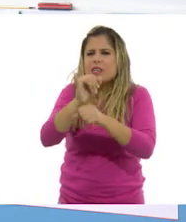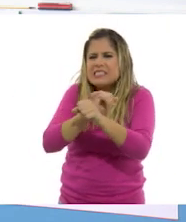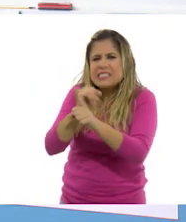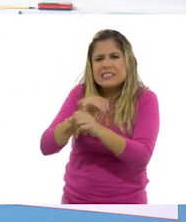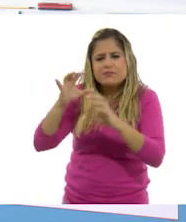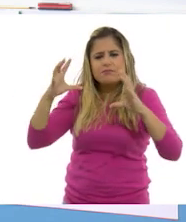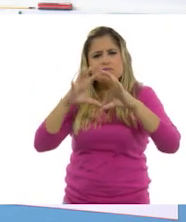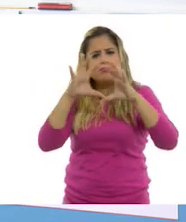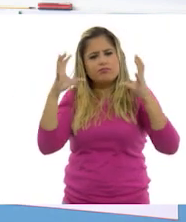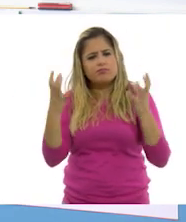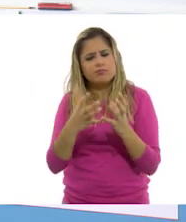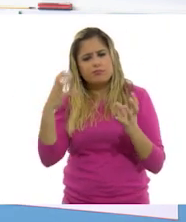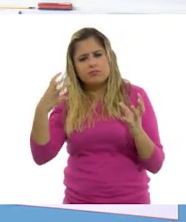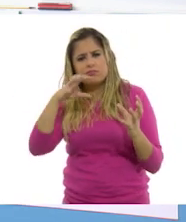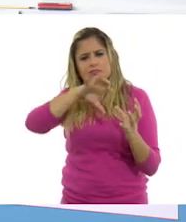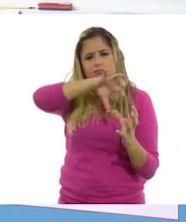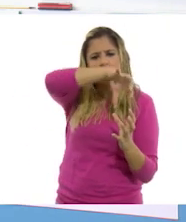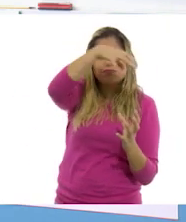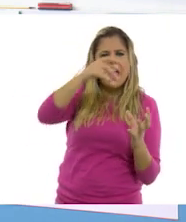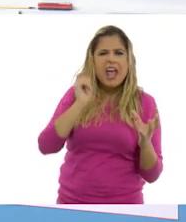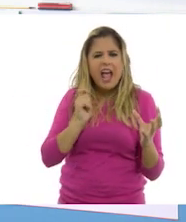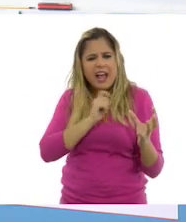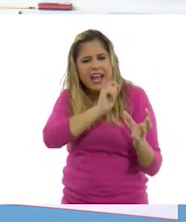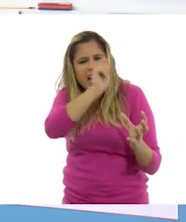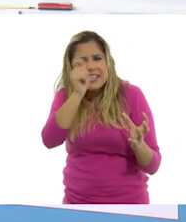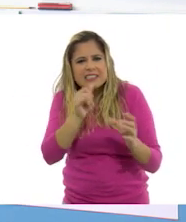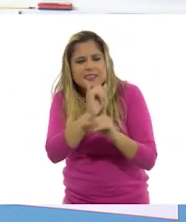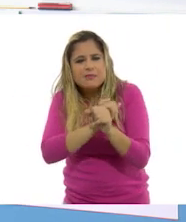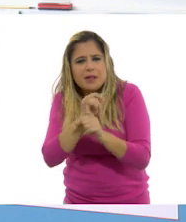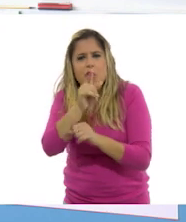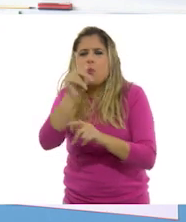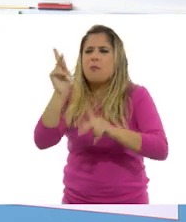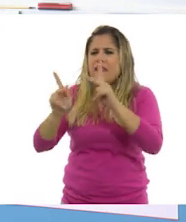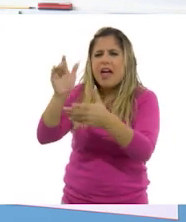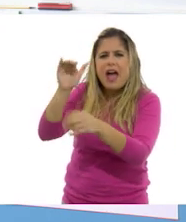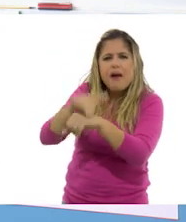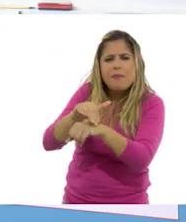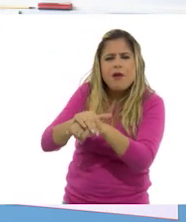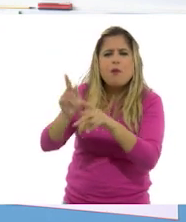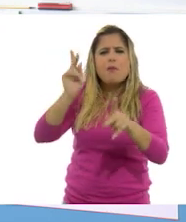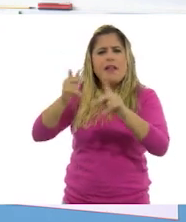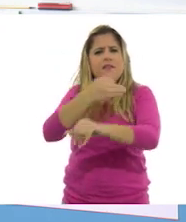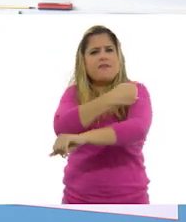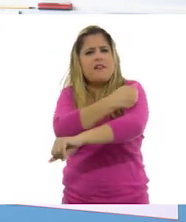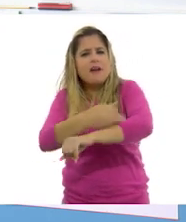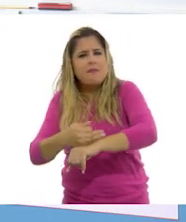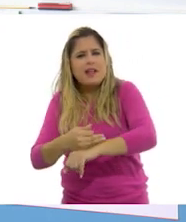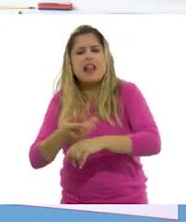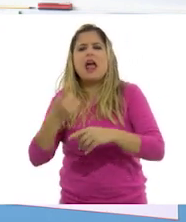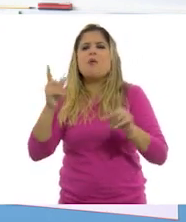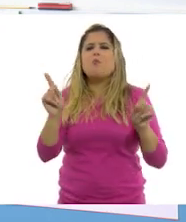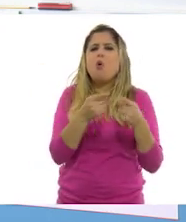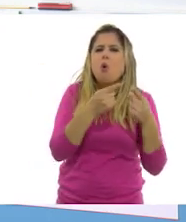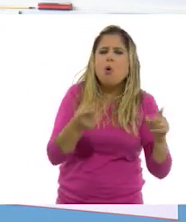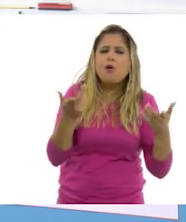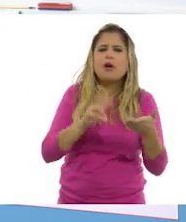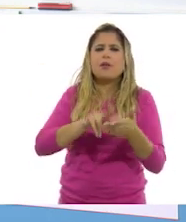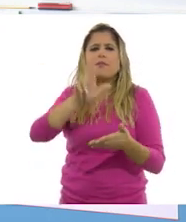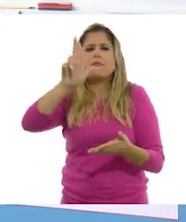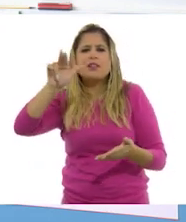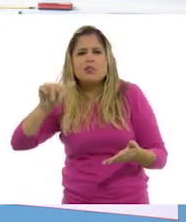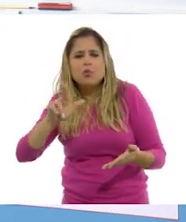y platicarlo con sus amigos y familiares. Por ejemplo, podrían buscar información sobre la música, la pintura,